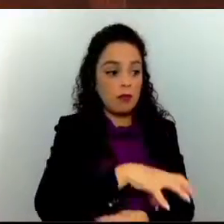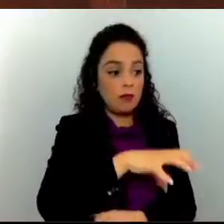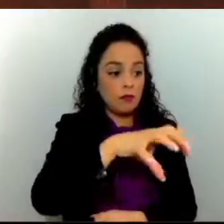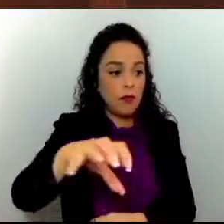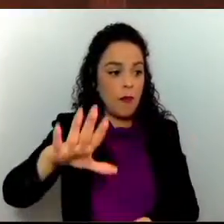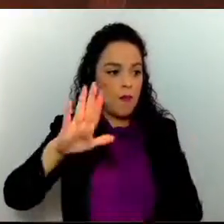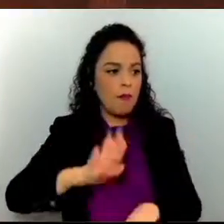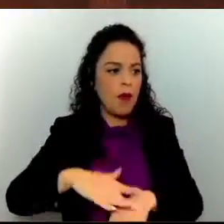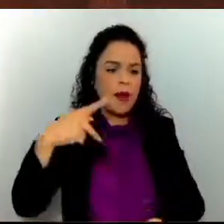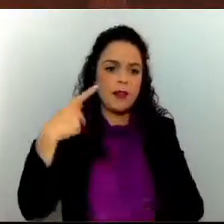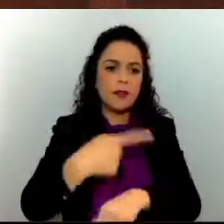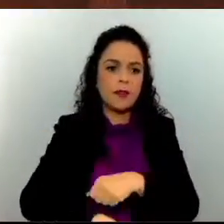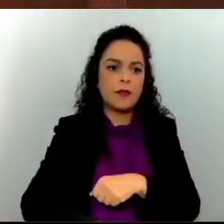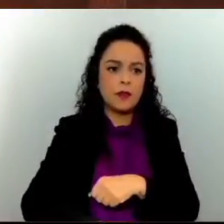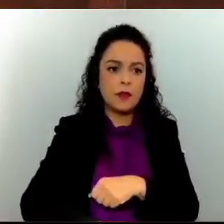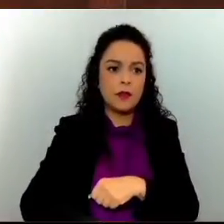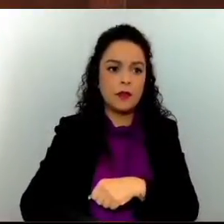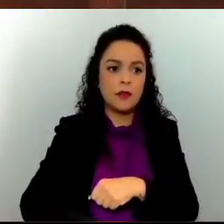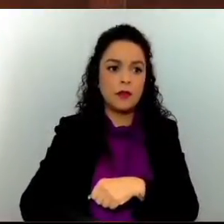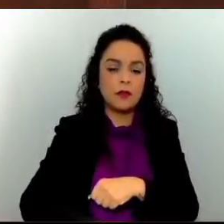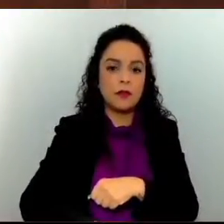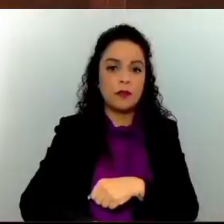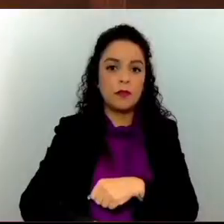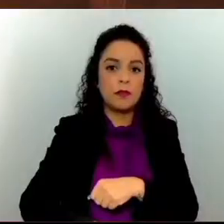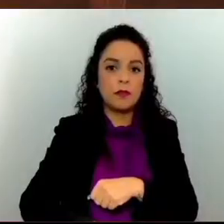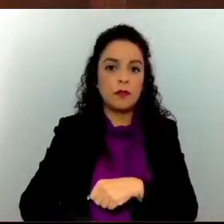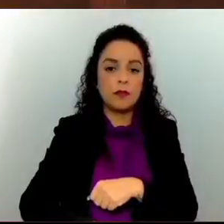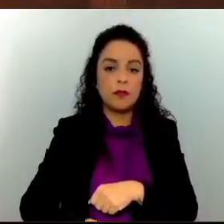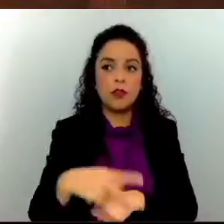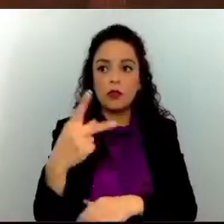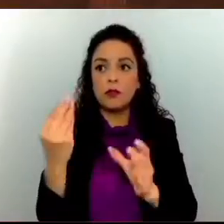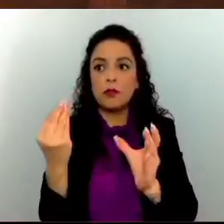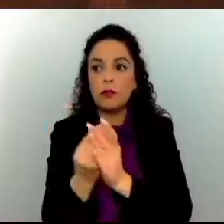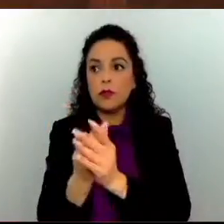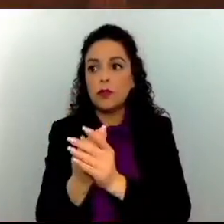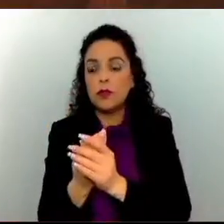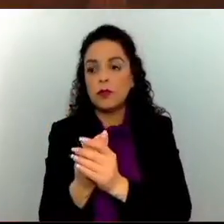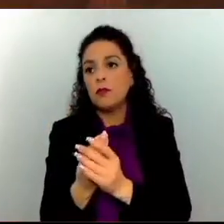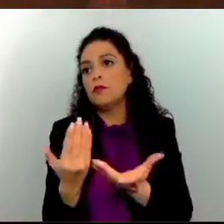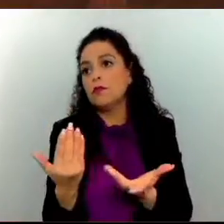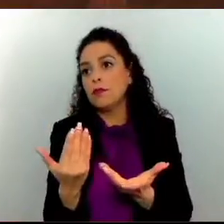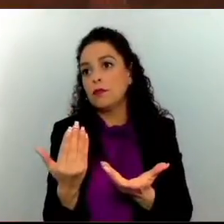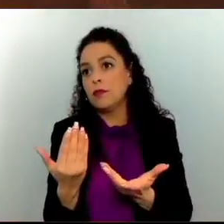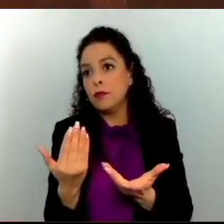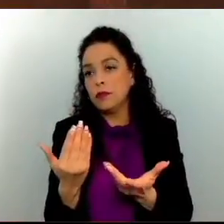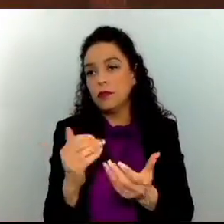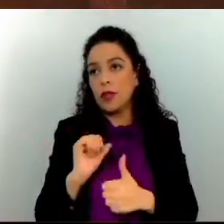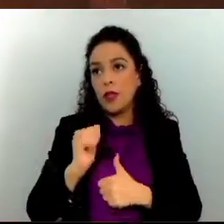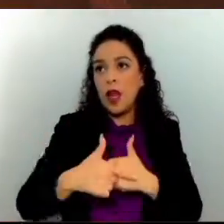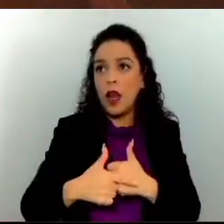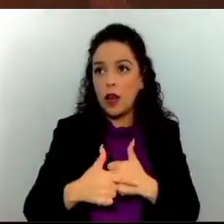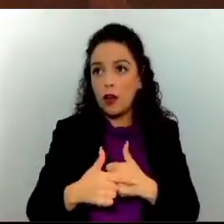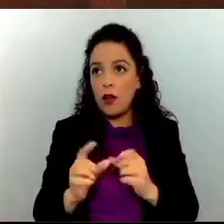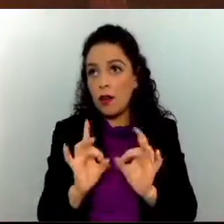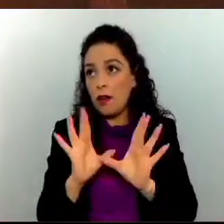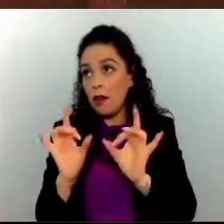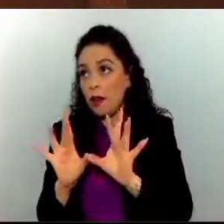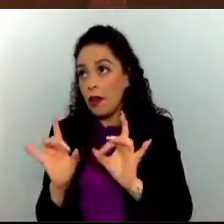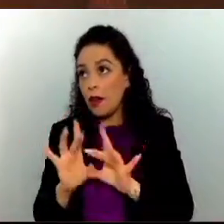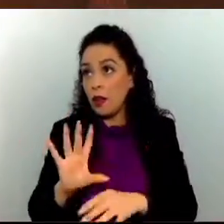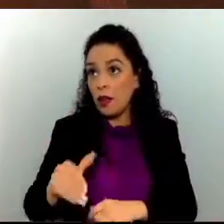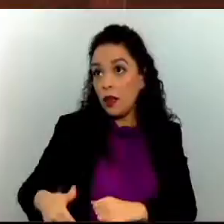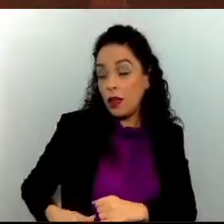ante eventos e inclemencias naturales para establecer protocolos de prevención, acción